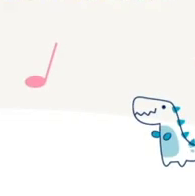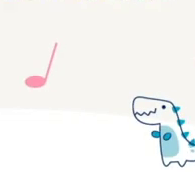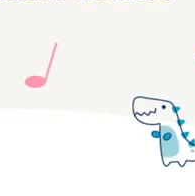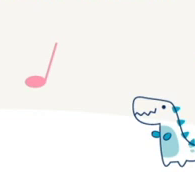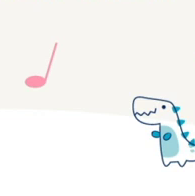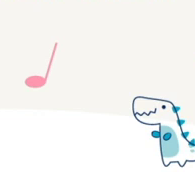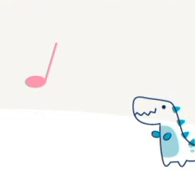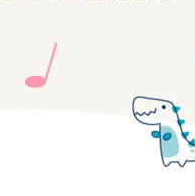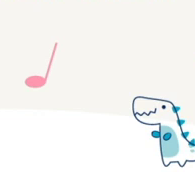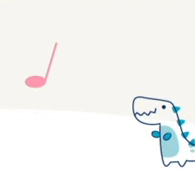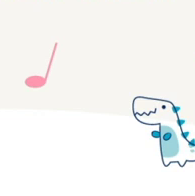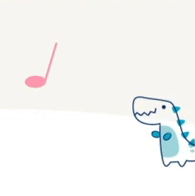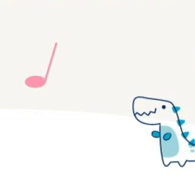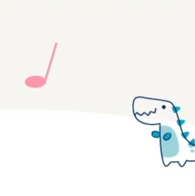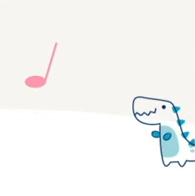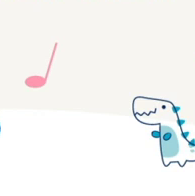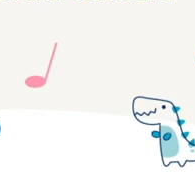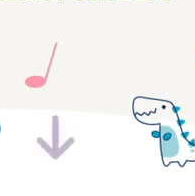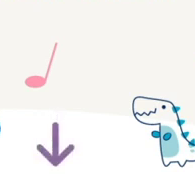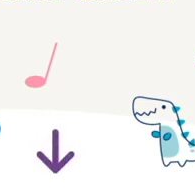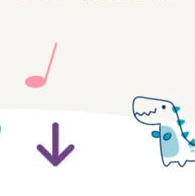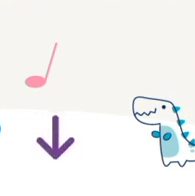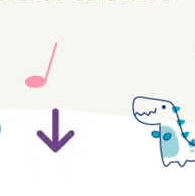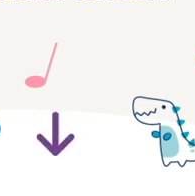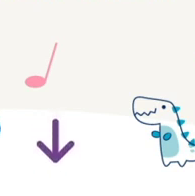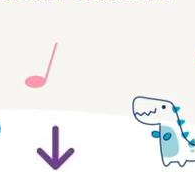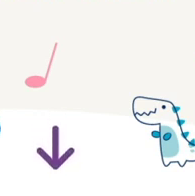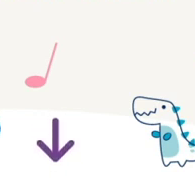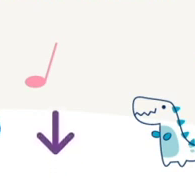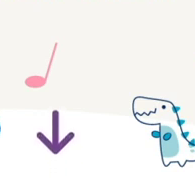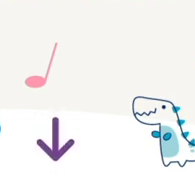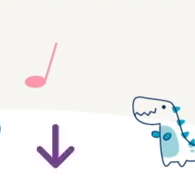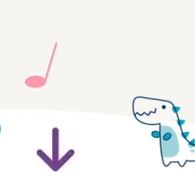Para ver este video, encuentra el link aquí abajo en la descripción.